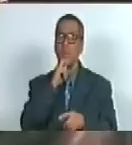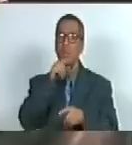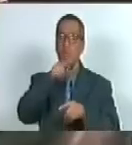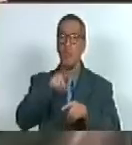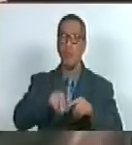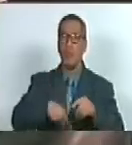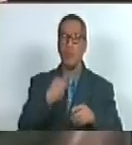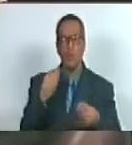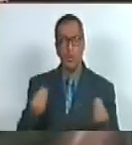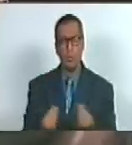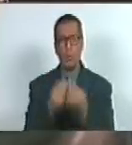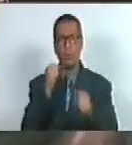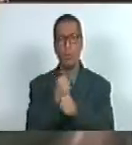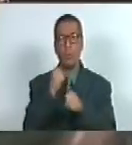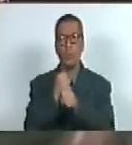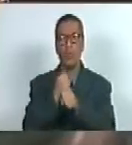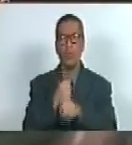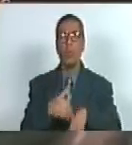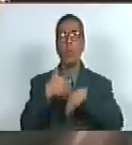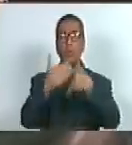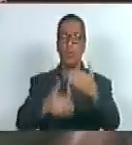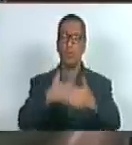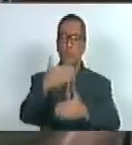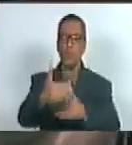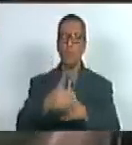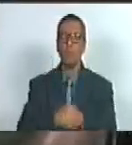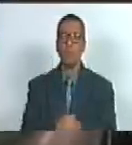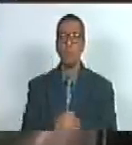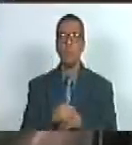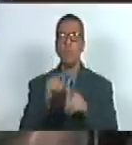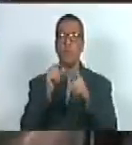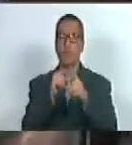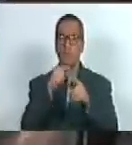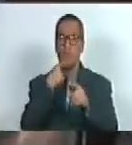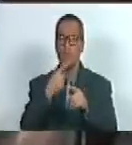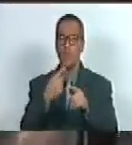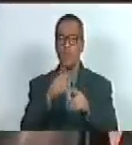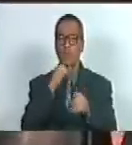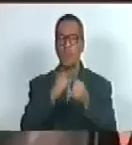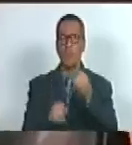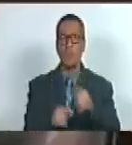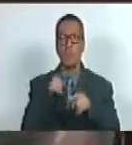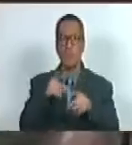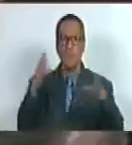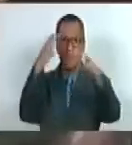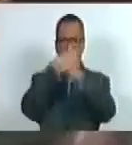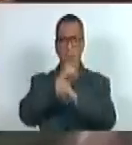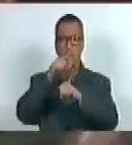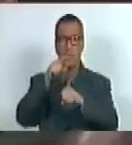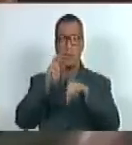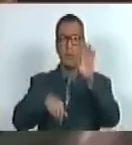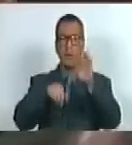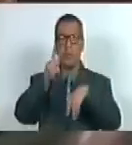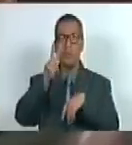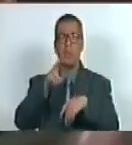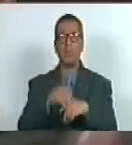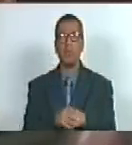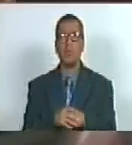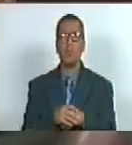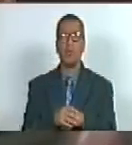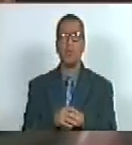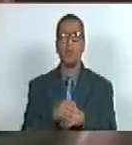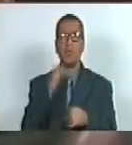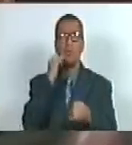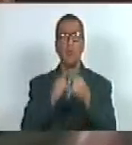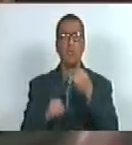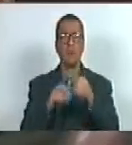disponemos a trabajar juntos saldrá adelante un comentario final esta noche a las 12 se vence